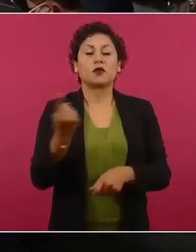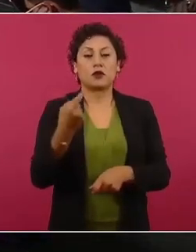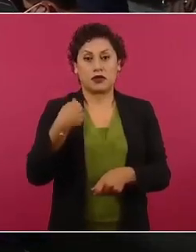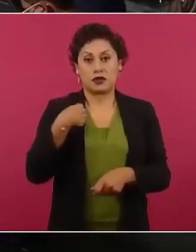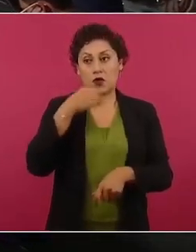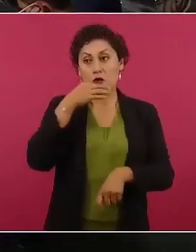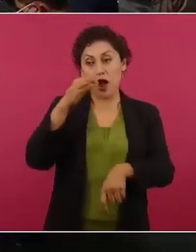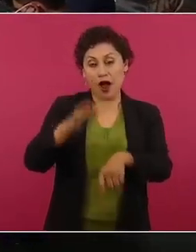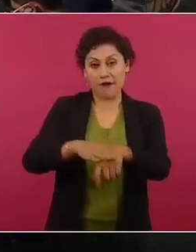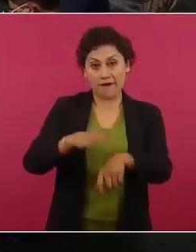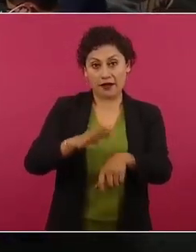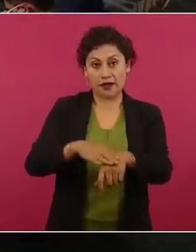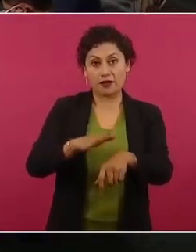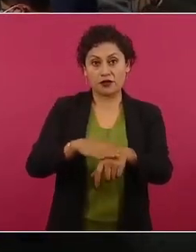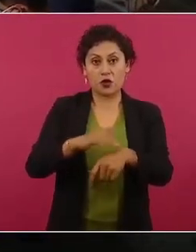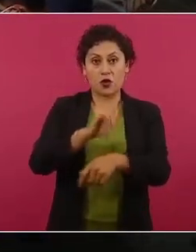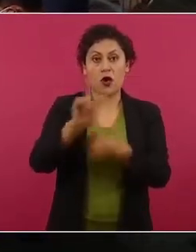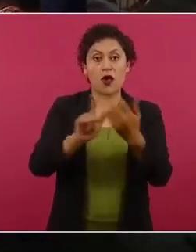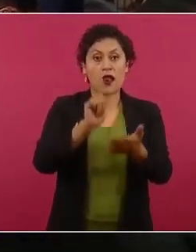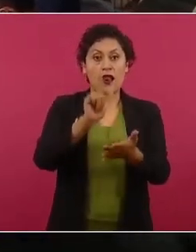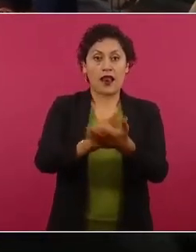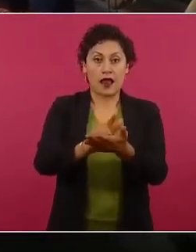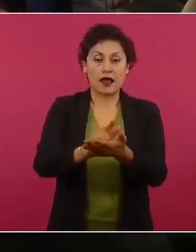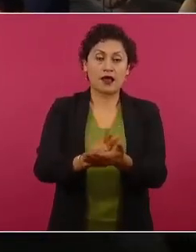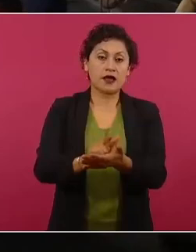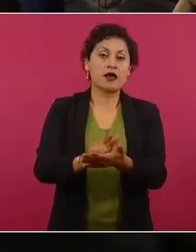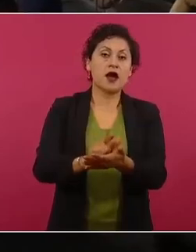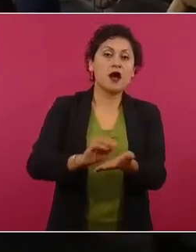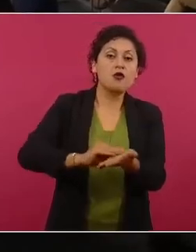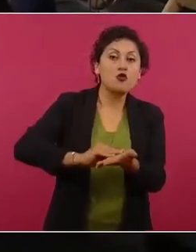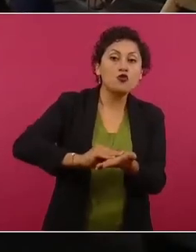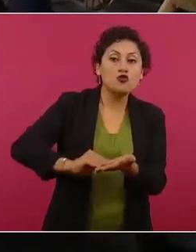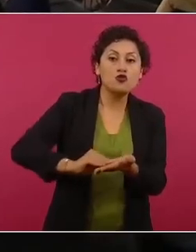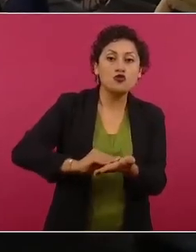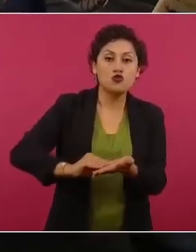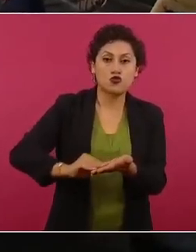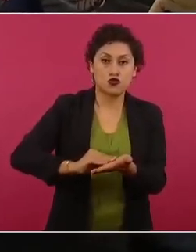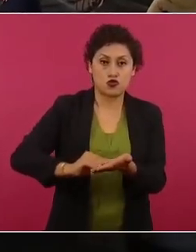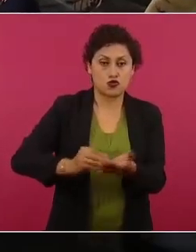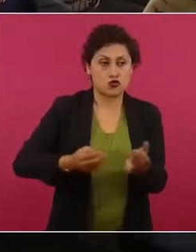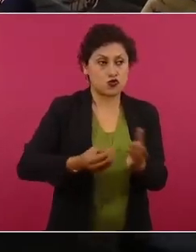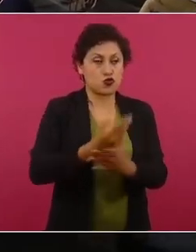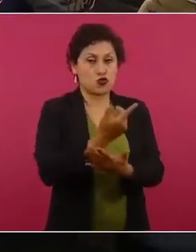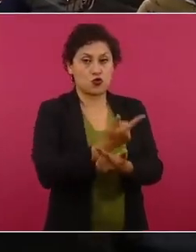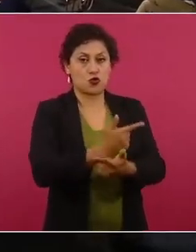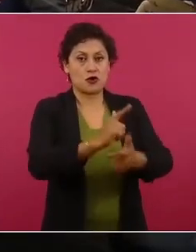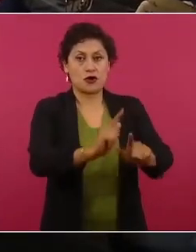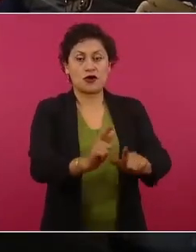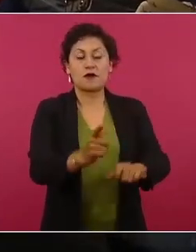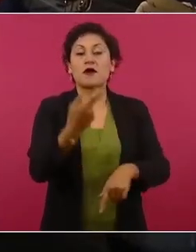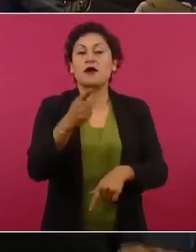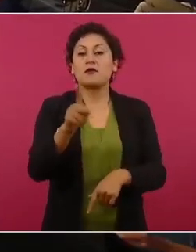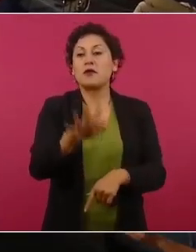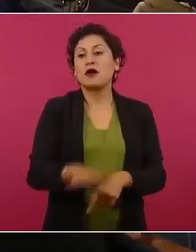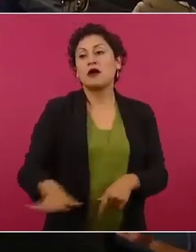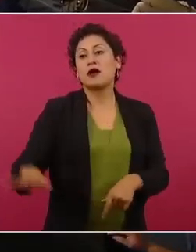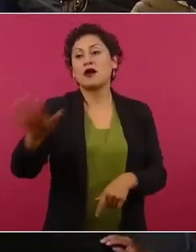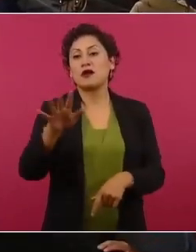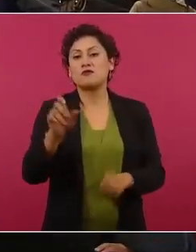y la burocracia y los intereses